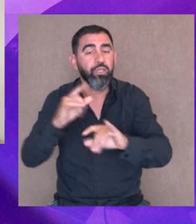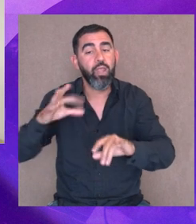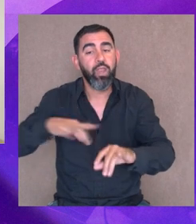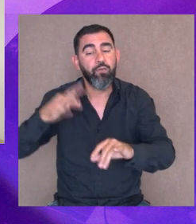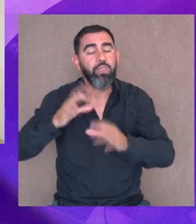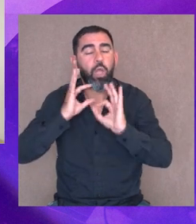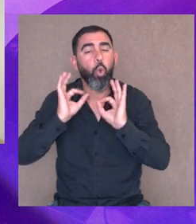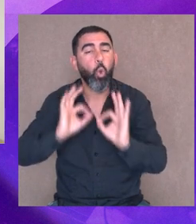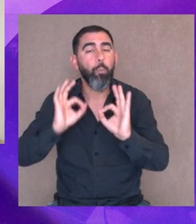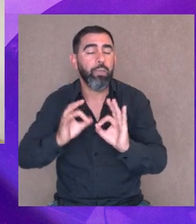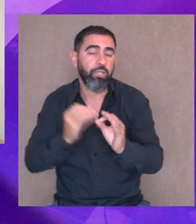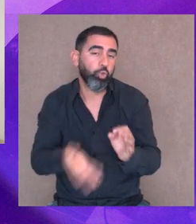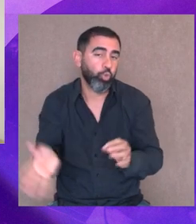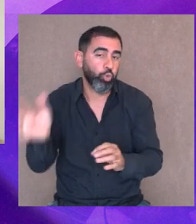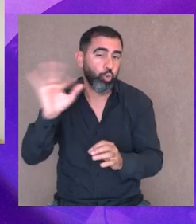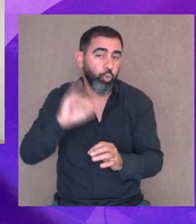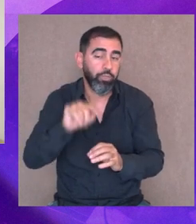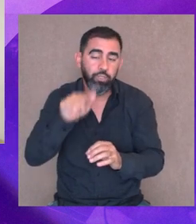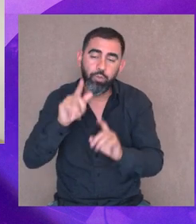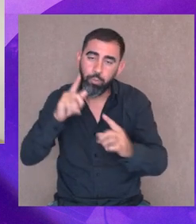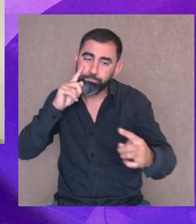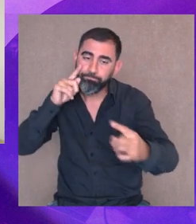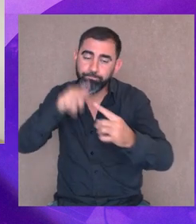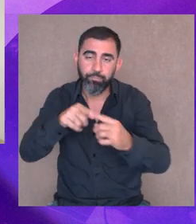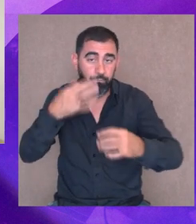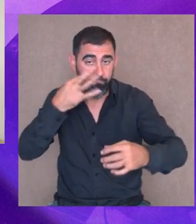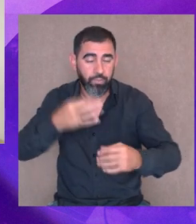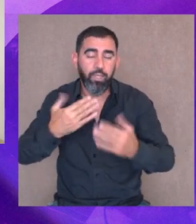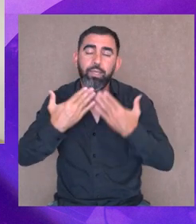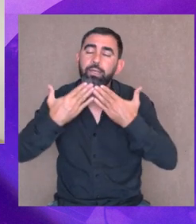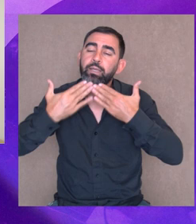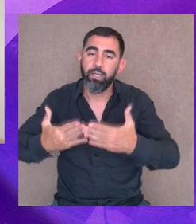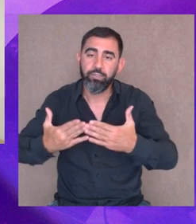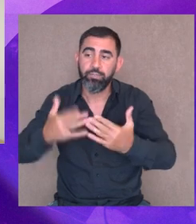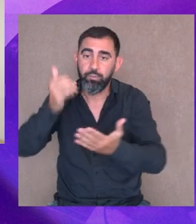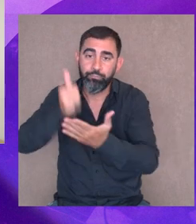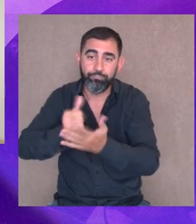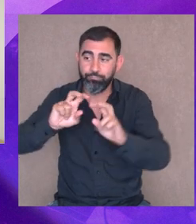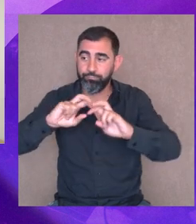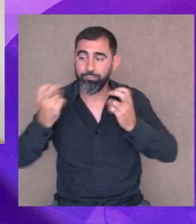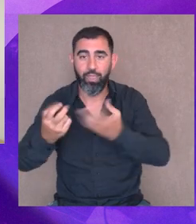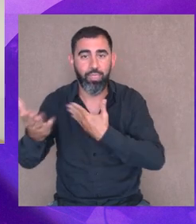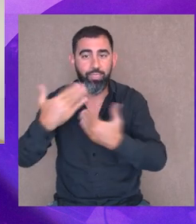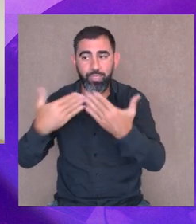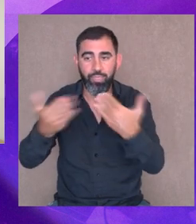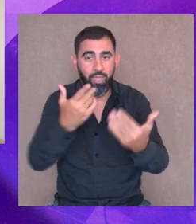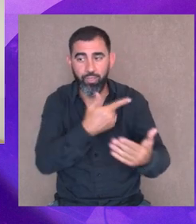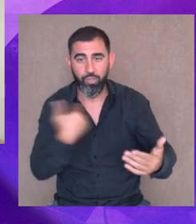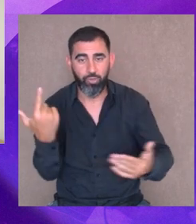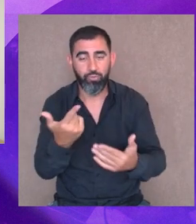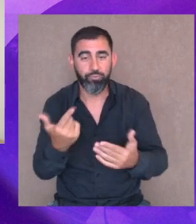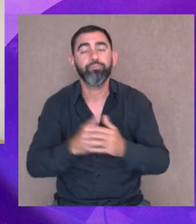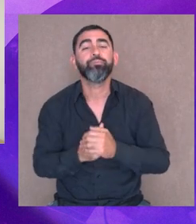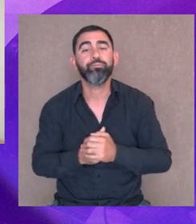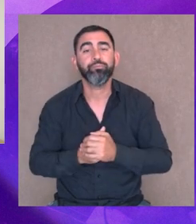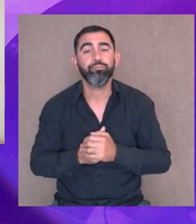plena es de todos los días y en eso es donde tenemos que direccionarnos. Muchísimas gracias por esta conversación y bueno,